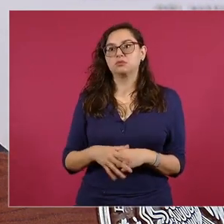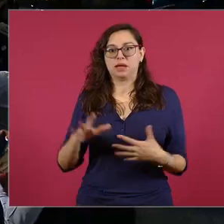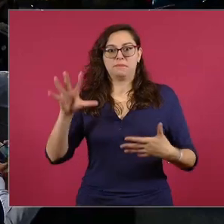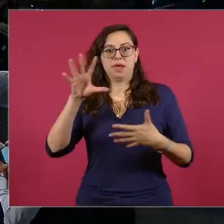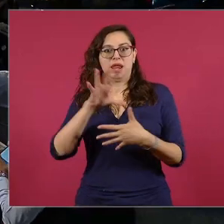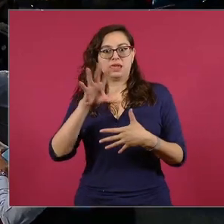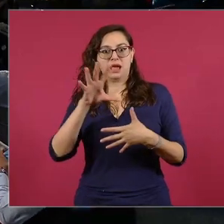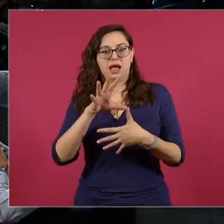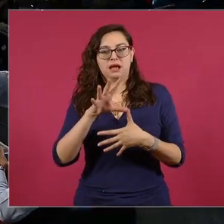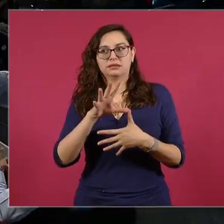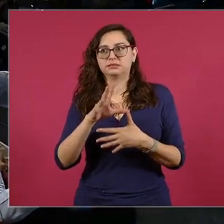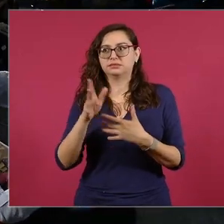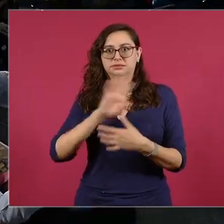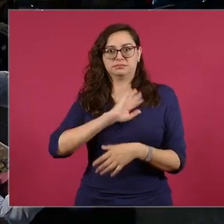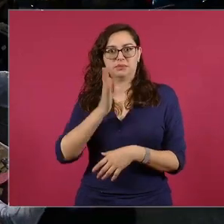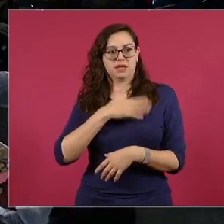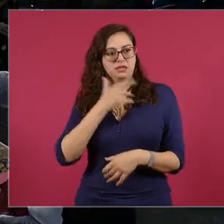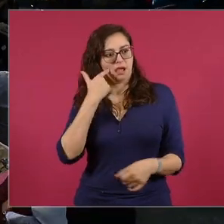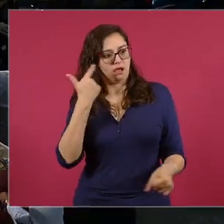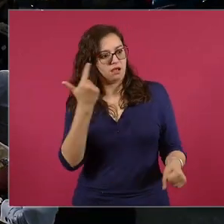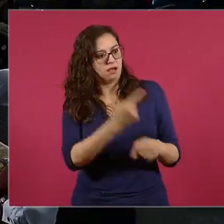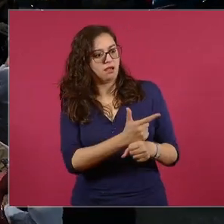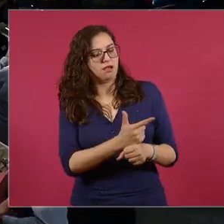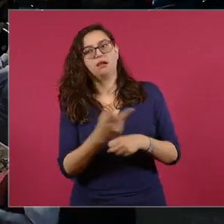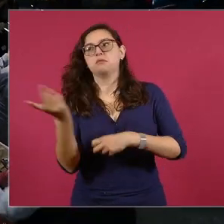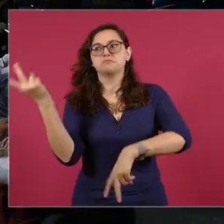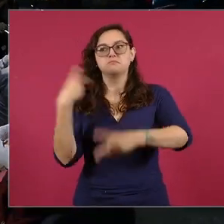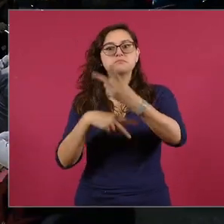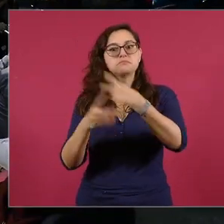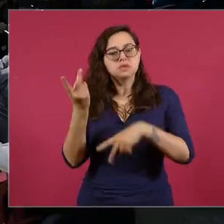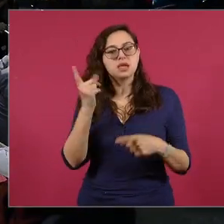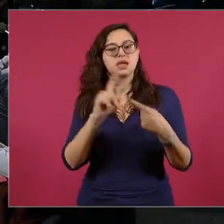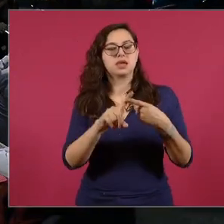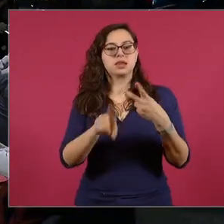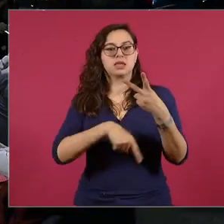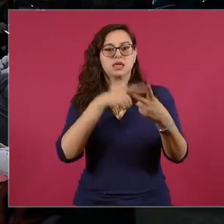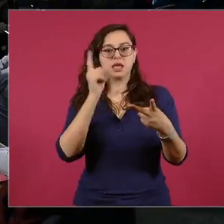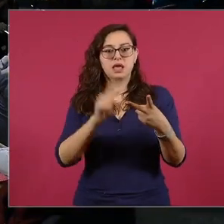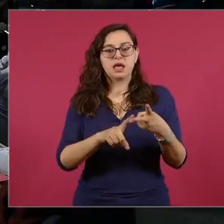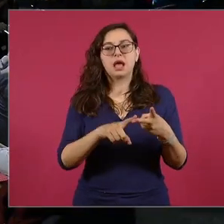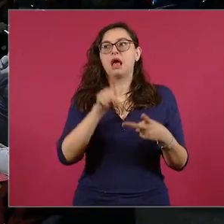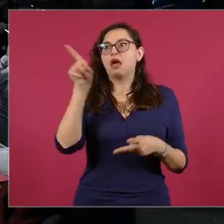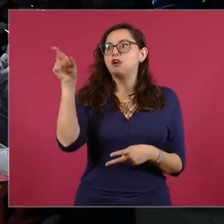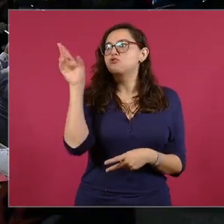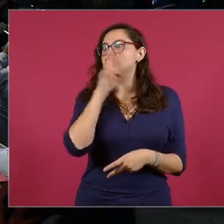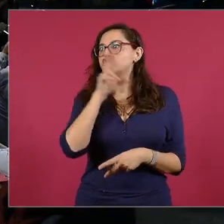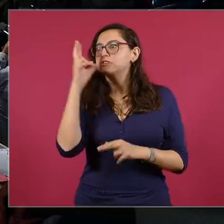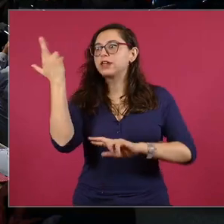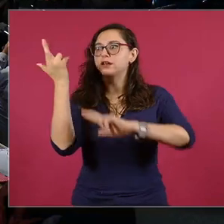cuando el triunfo de la Revolución rusa,